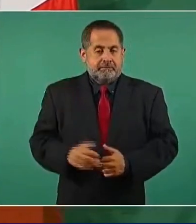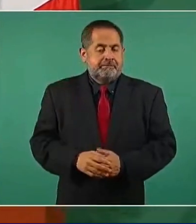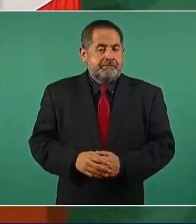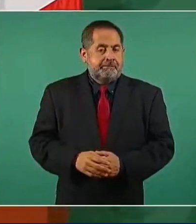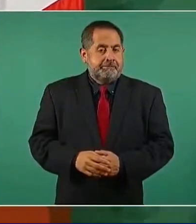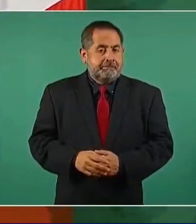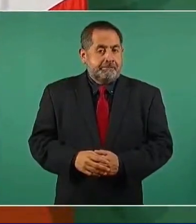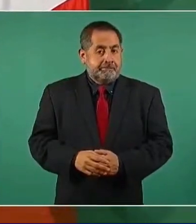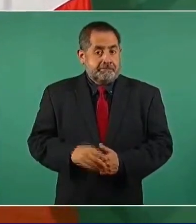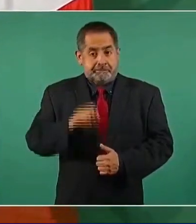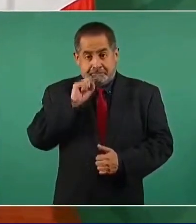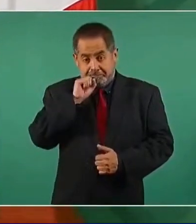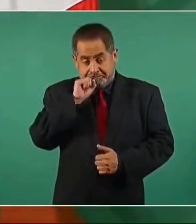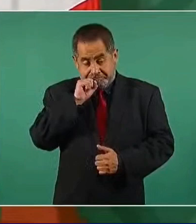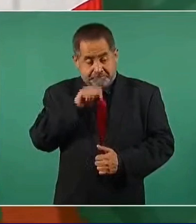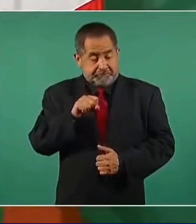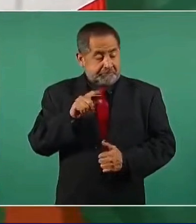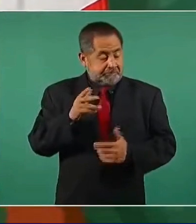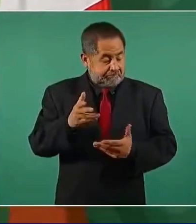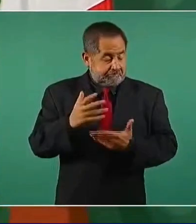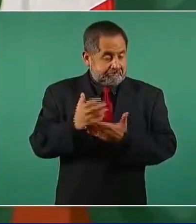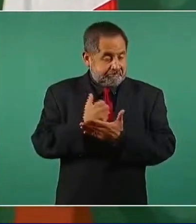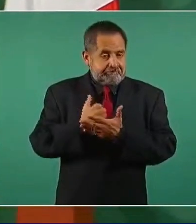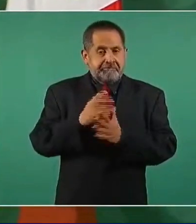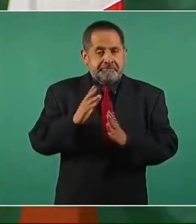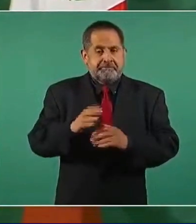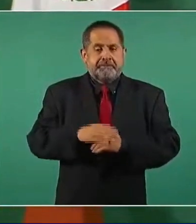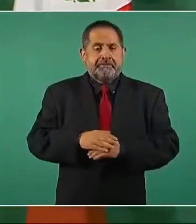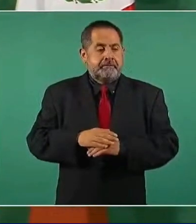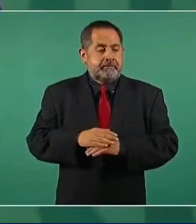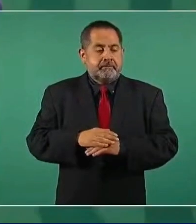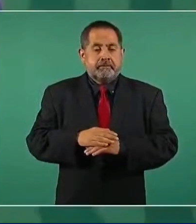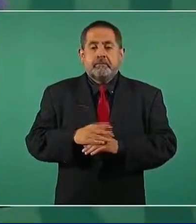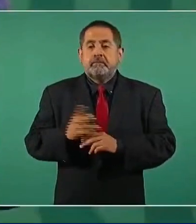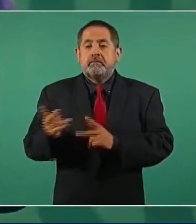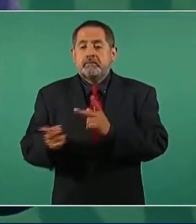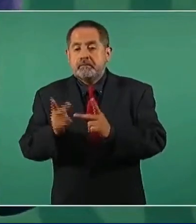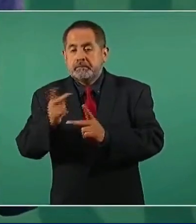También antes de abrir para preguntas y respuestas.